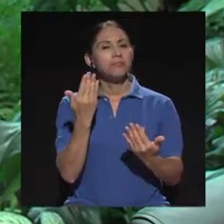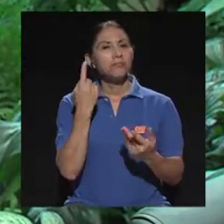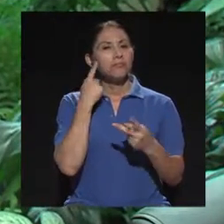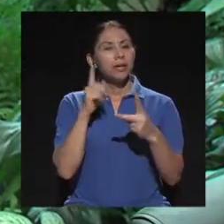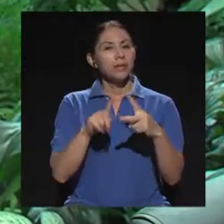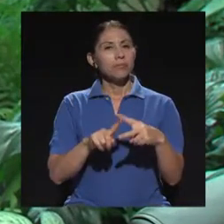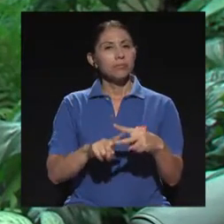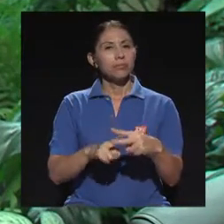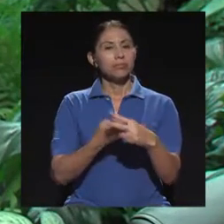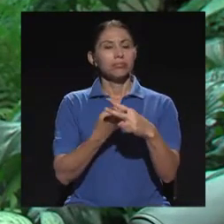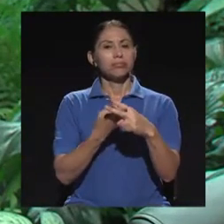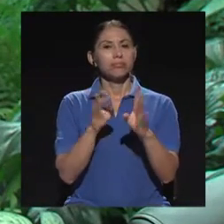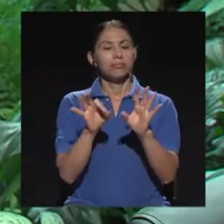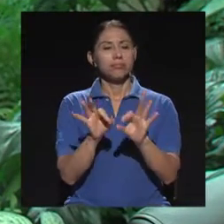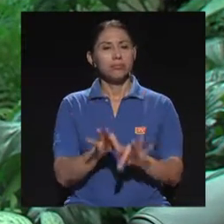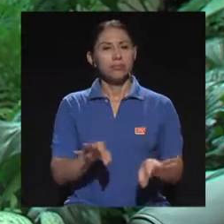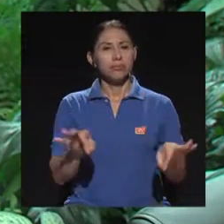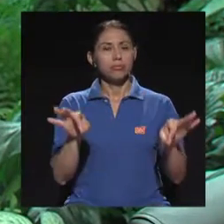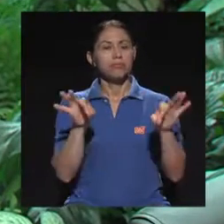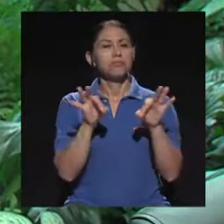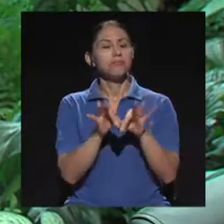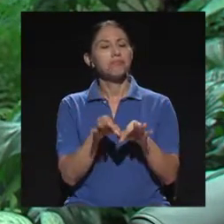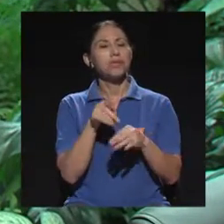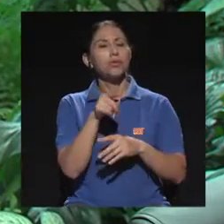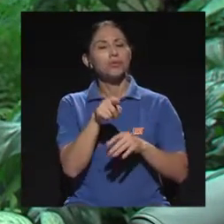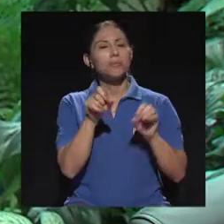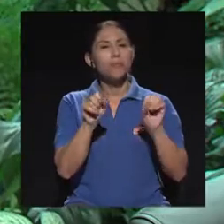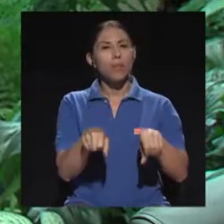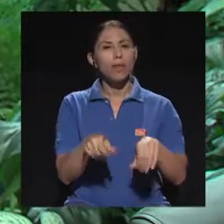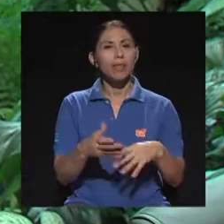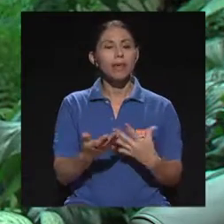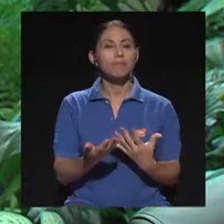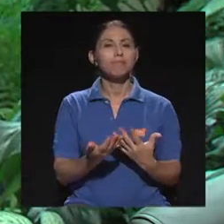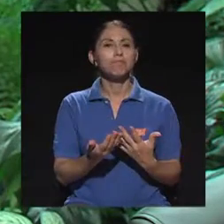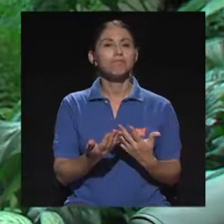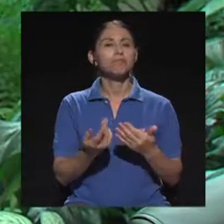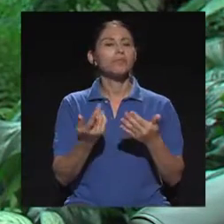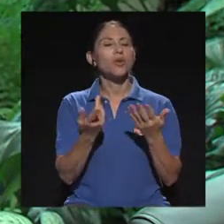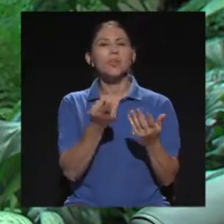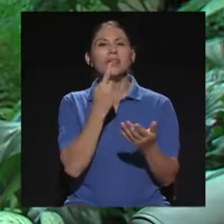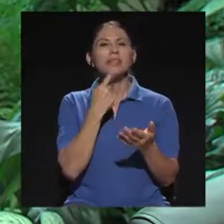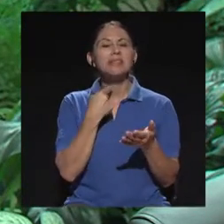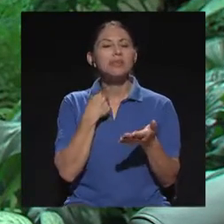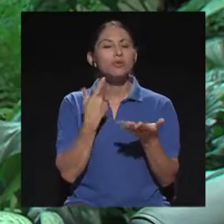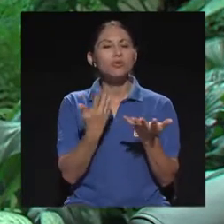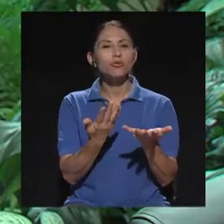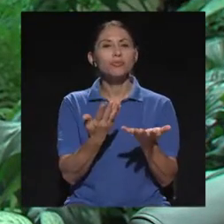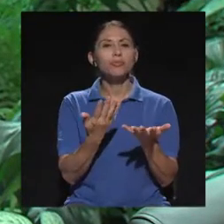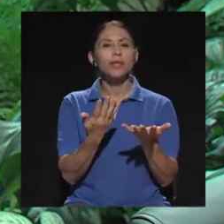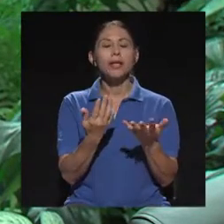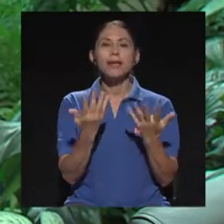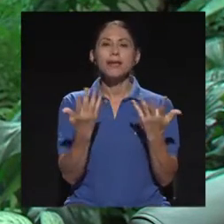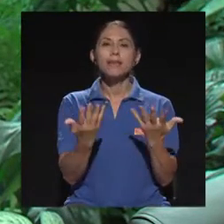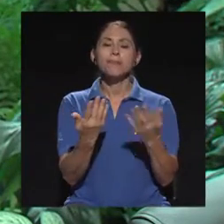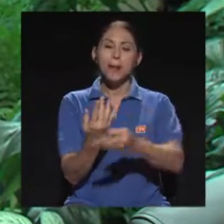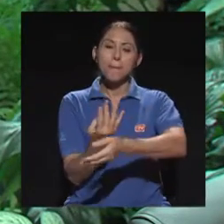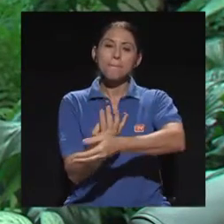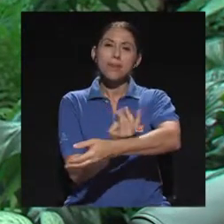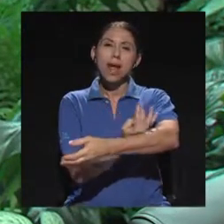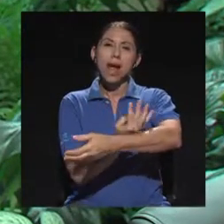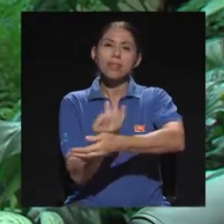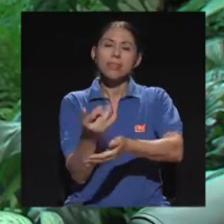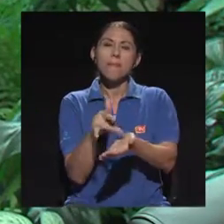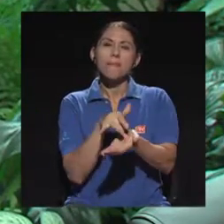comenzar, sería importante que usted nos pueda conceptualizar, ¿qué podríamos entender como una